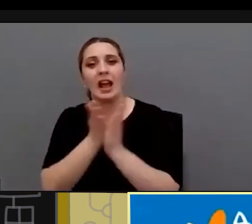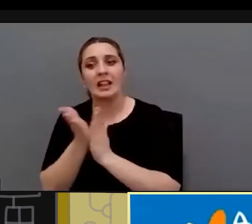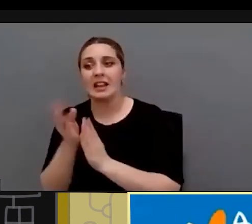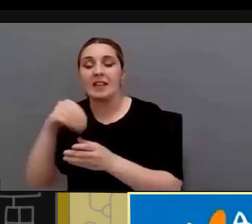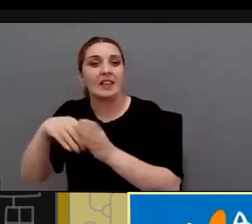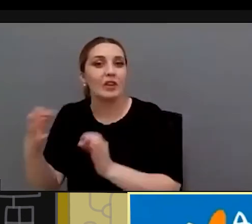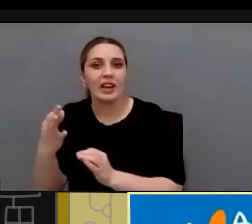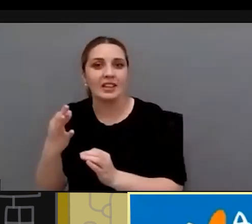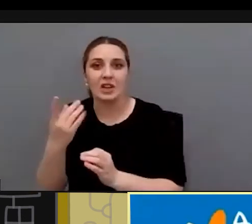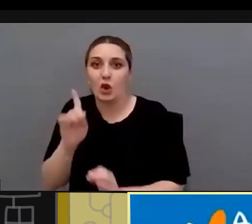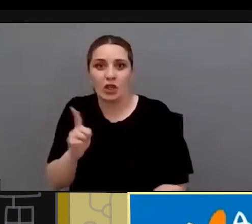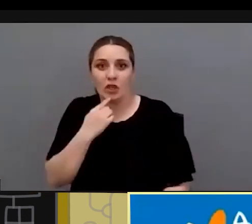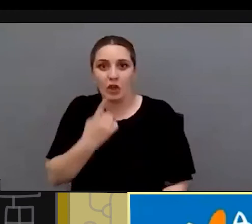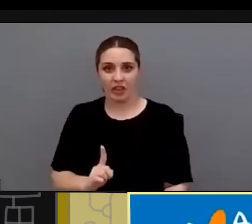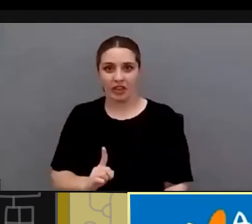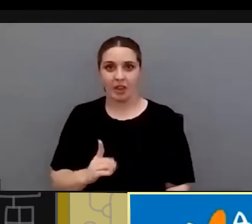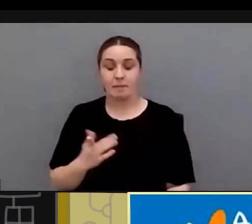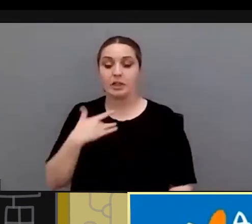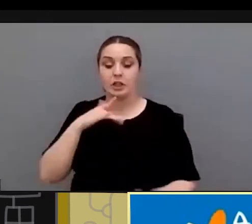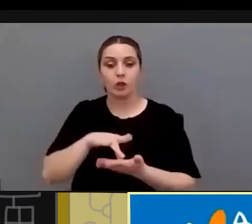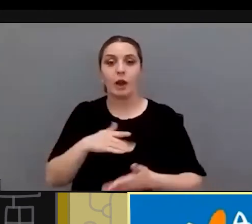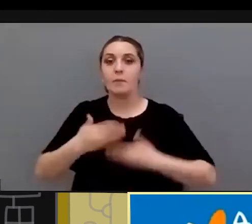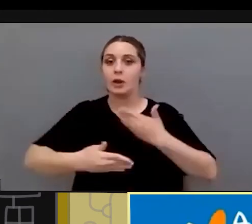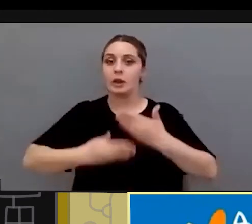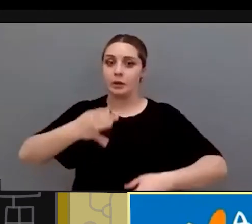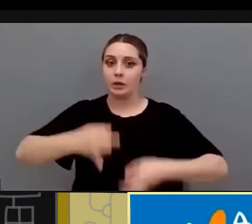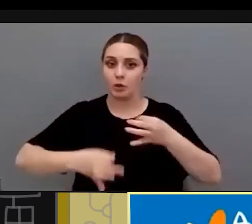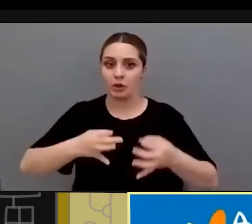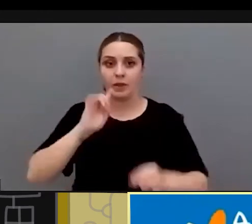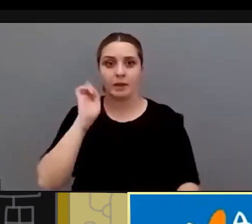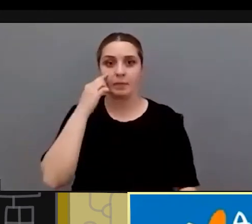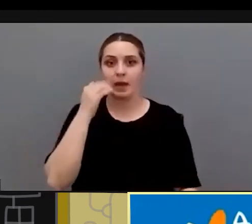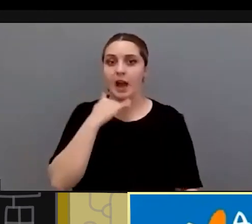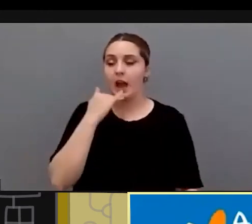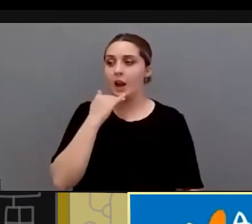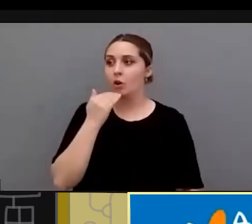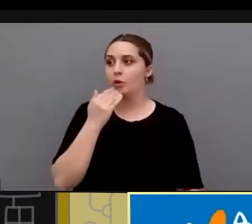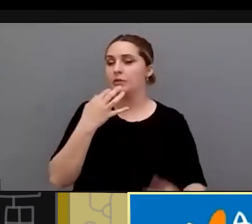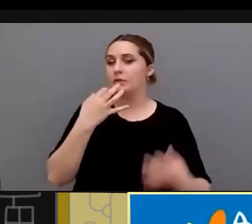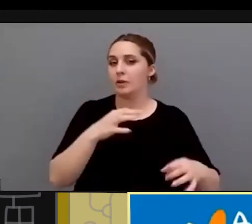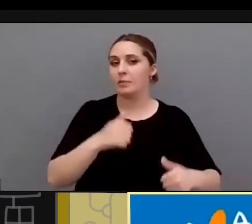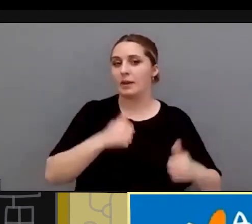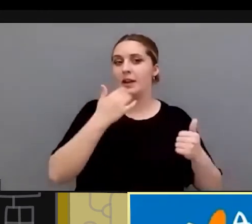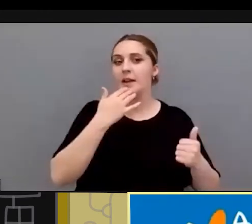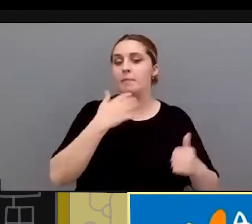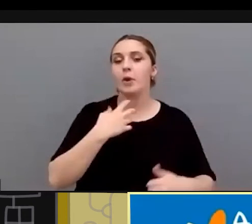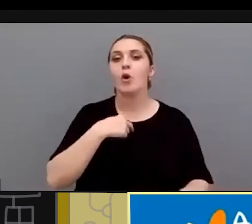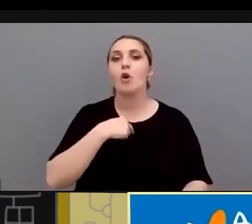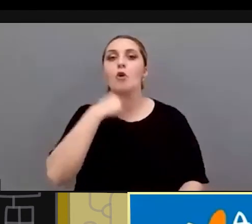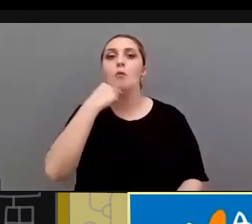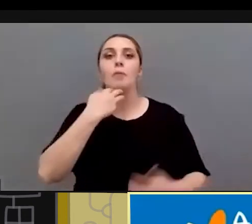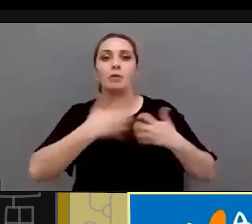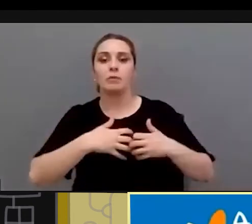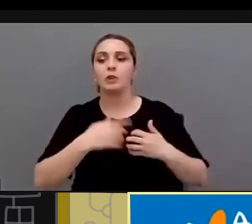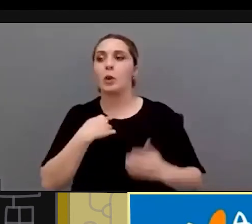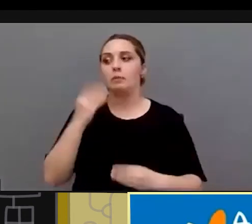cuando estamos en un procedimiento judicial y vemos algo más normativo como puede ser un sintetizador de dolor no entramos a cuestionar